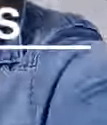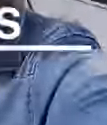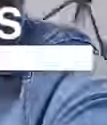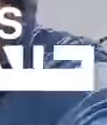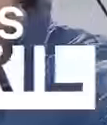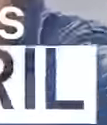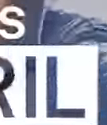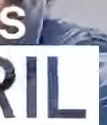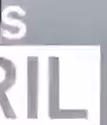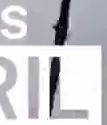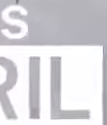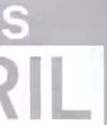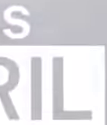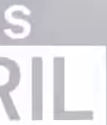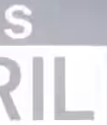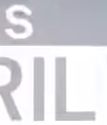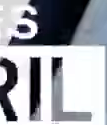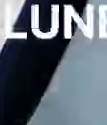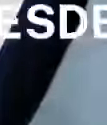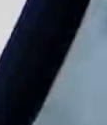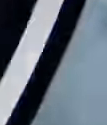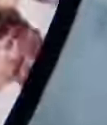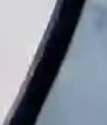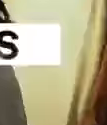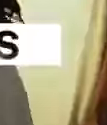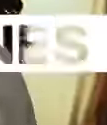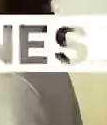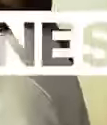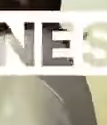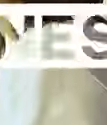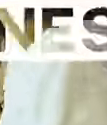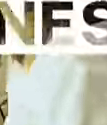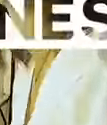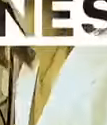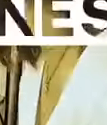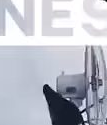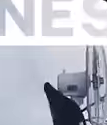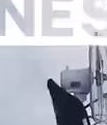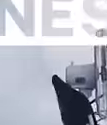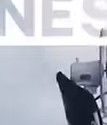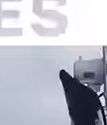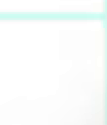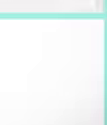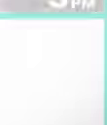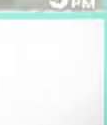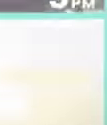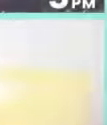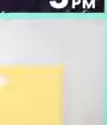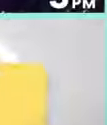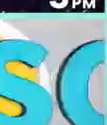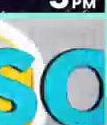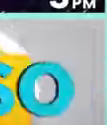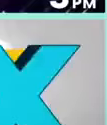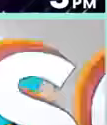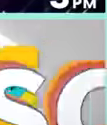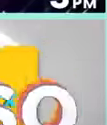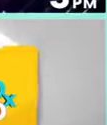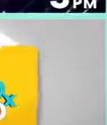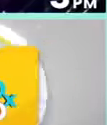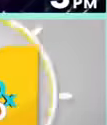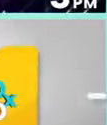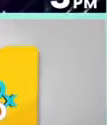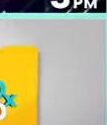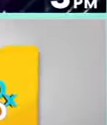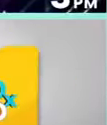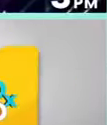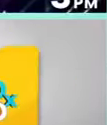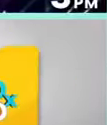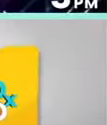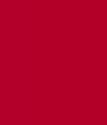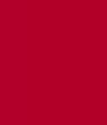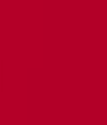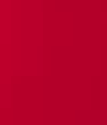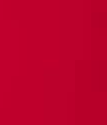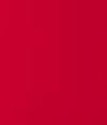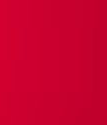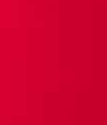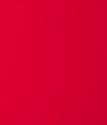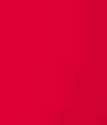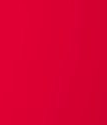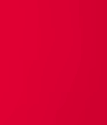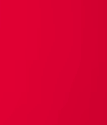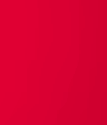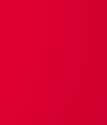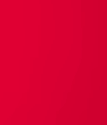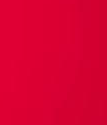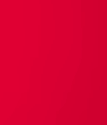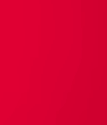Desde lunes 19 de abril, de lunes a viernes. Y de 3 a 5. De todo para todos. Por TV